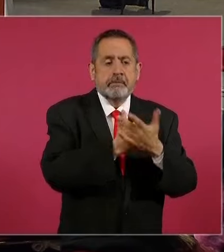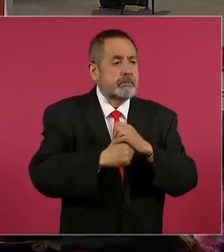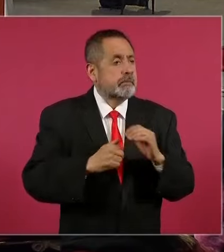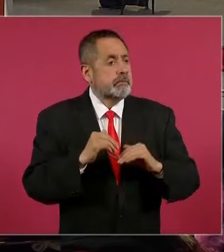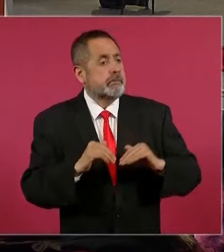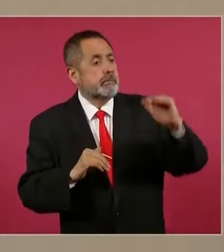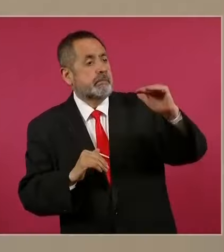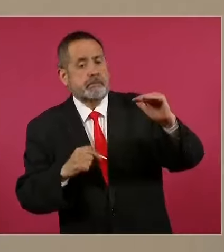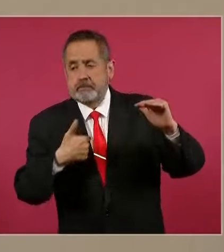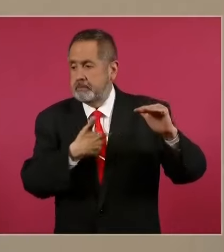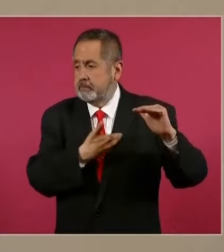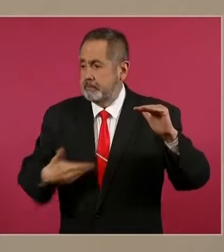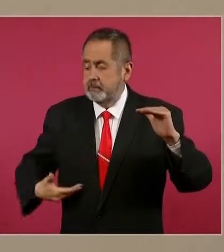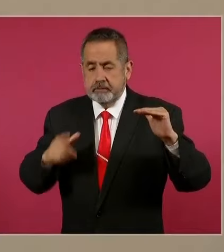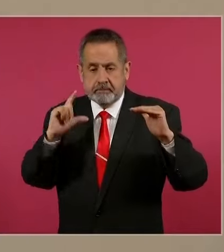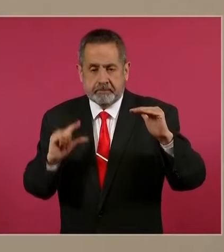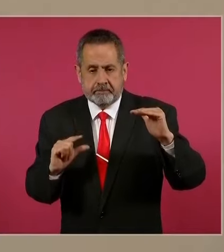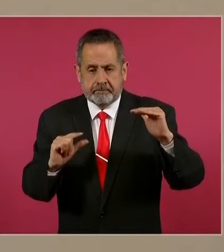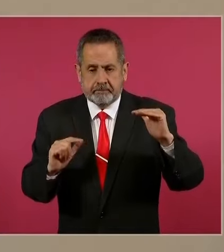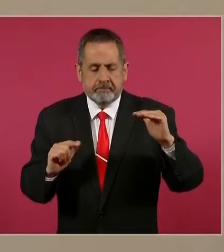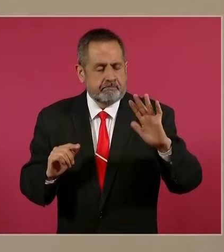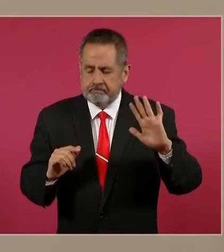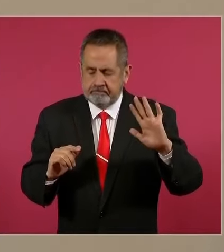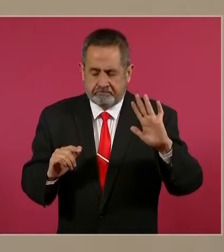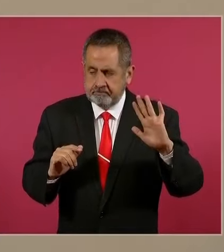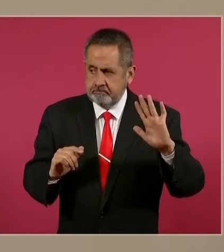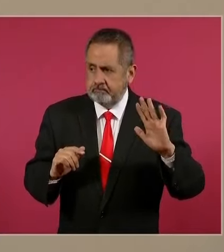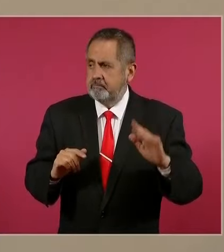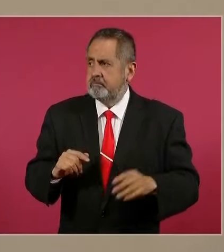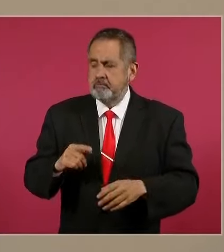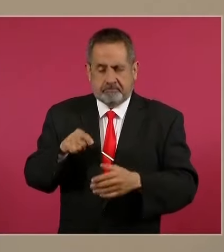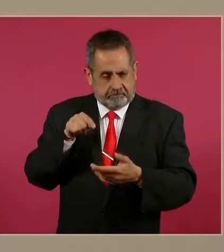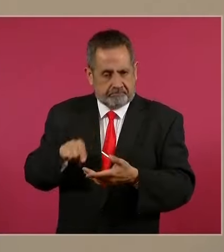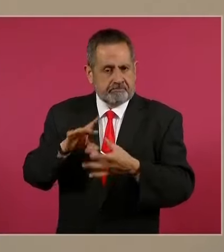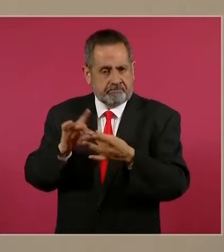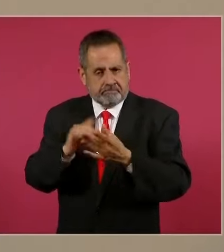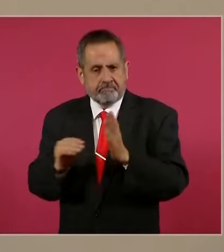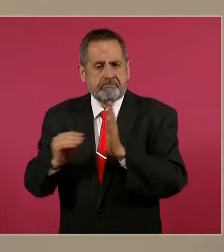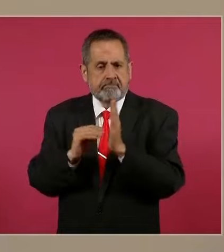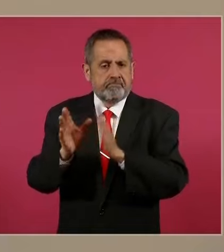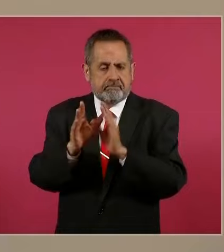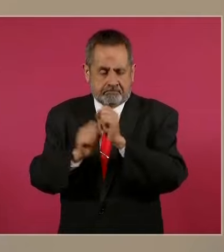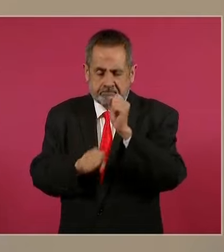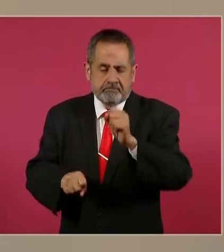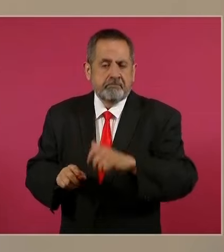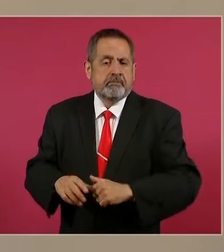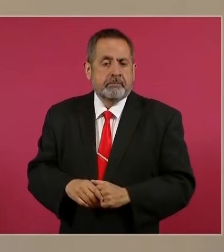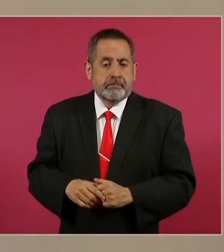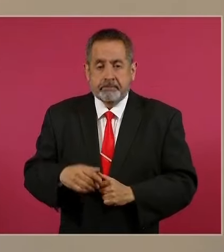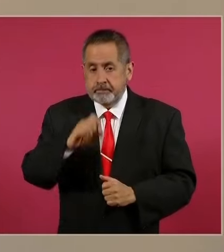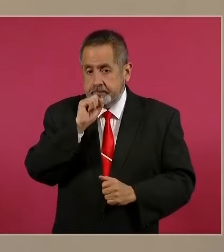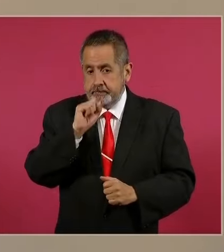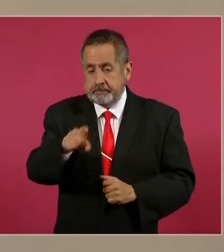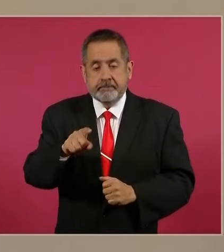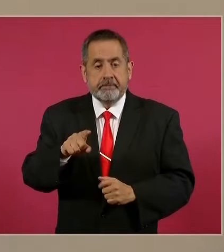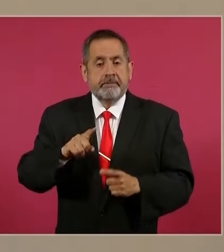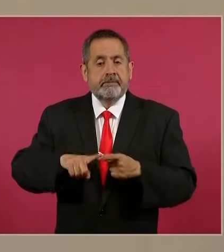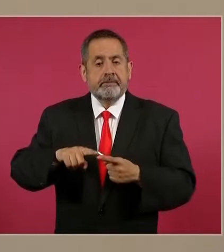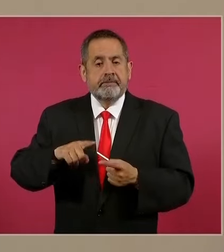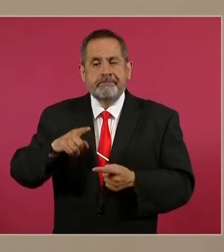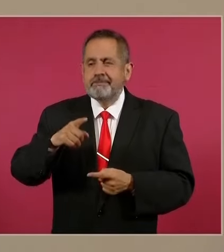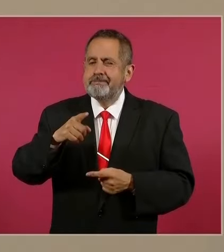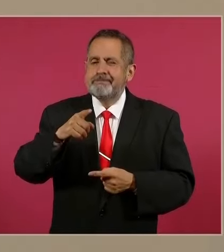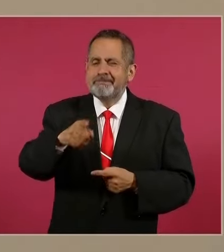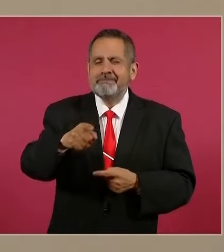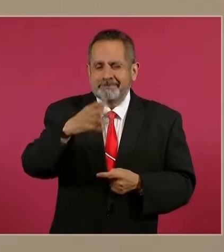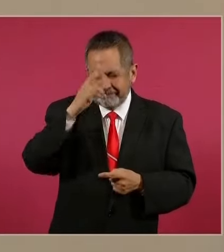funcionarios, nunca más que el salario hoy percibido por el presidente de la República. También se prohíben los seguros